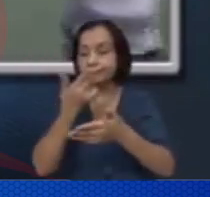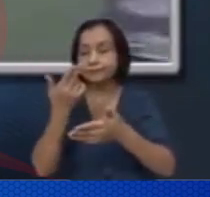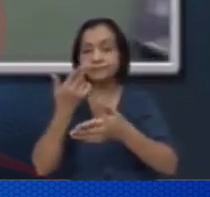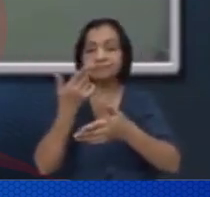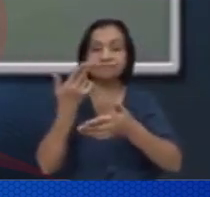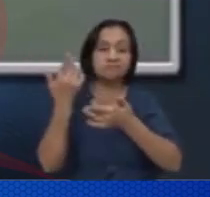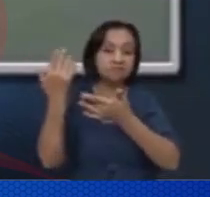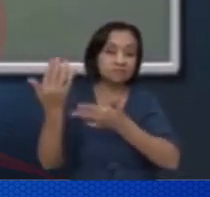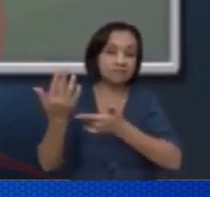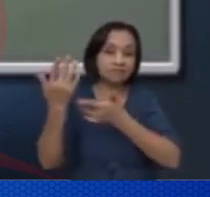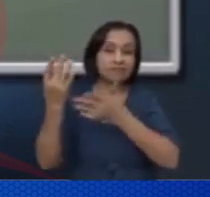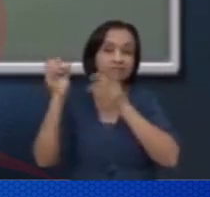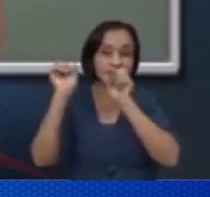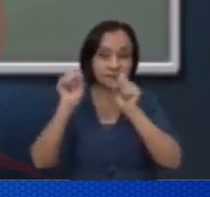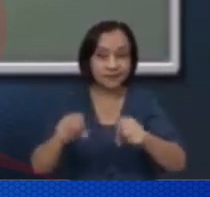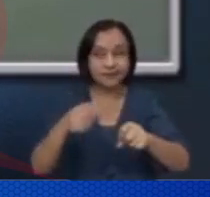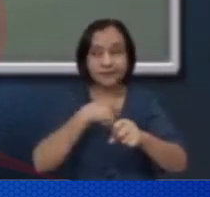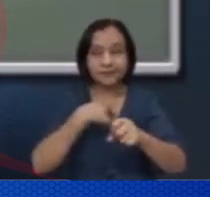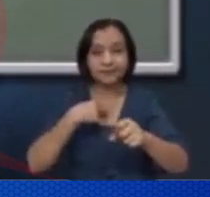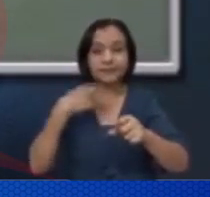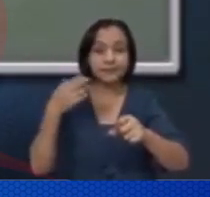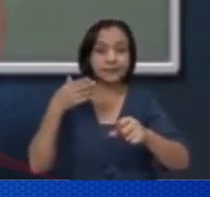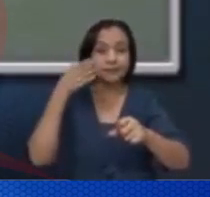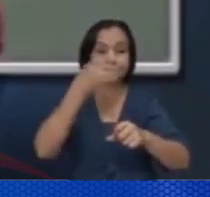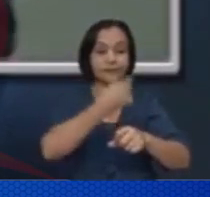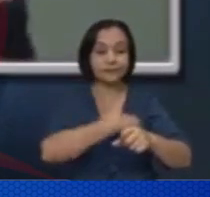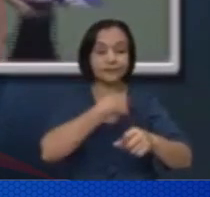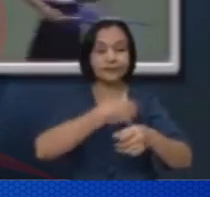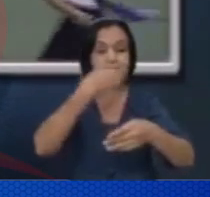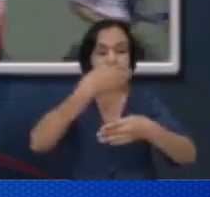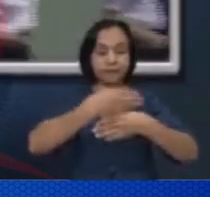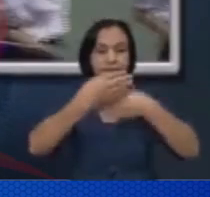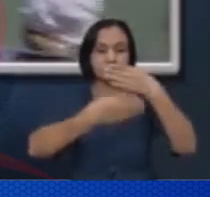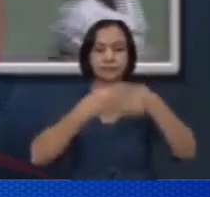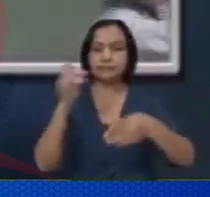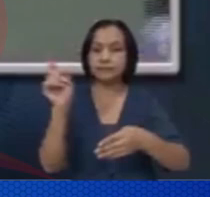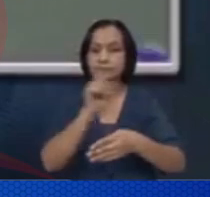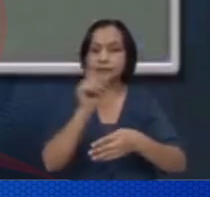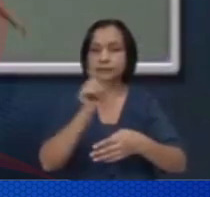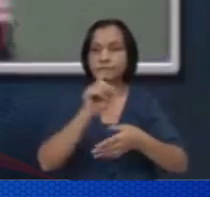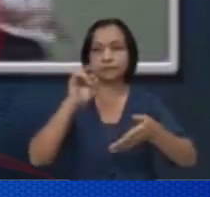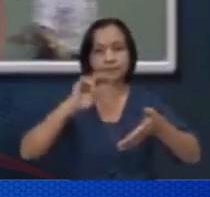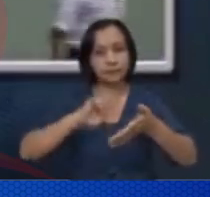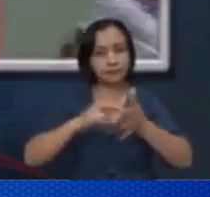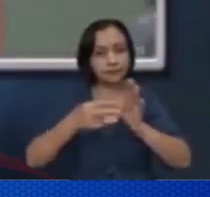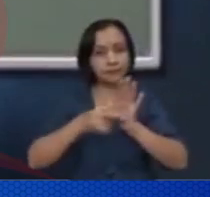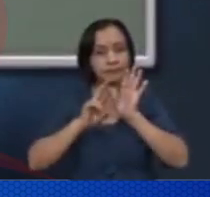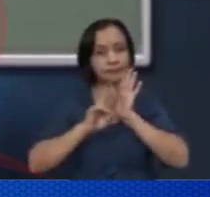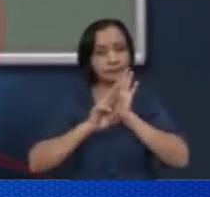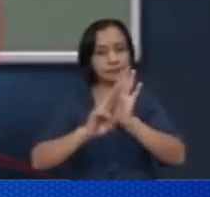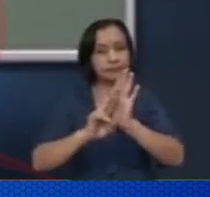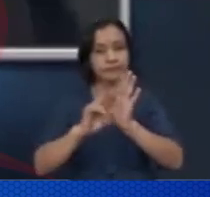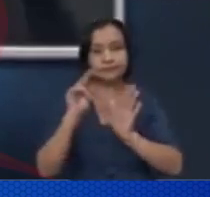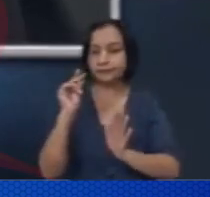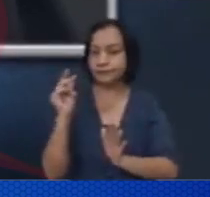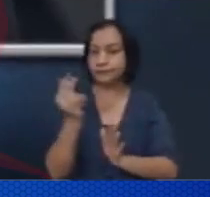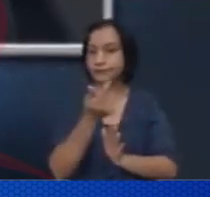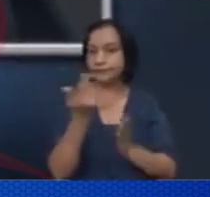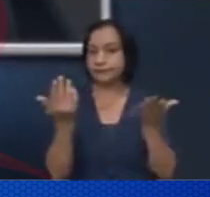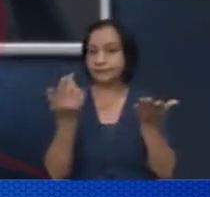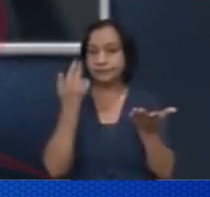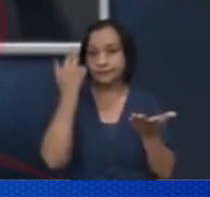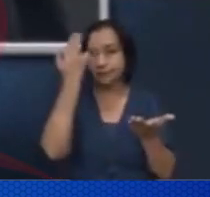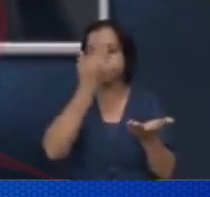prácticamente han sido reemplazadas y que tienen todas las condiciones necesarias, ¿verdad?, para el desarrollo de todos los aprendizajes.